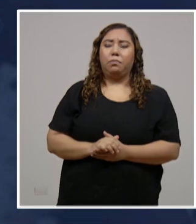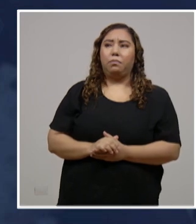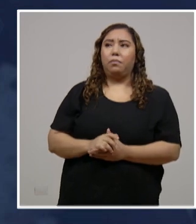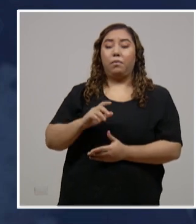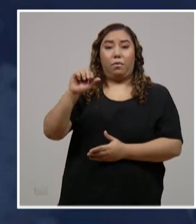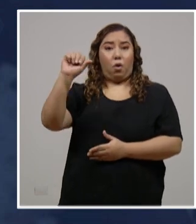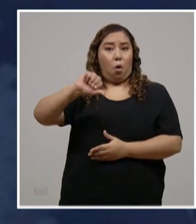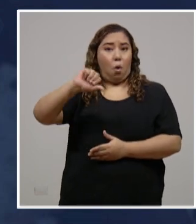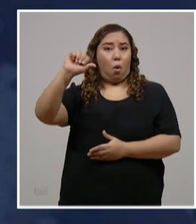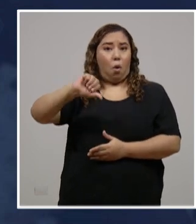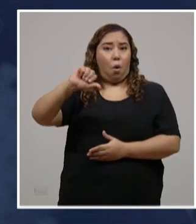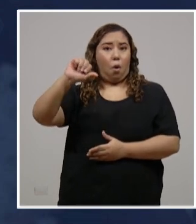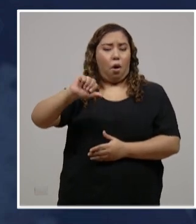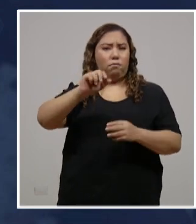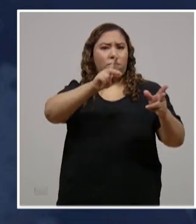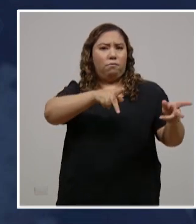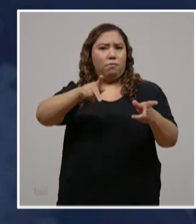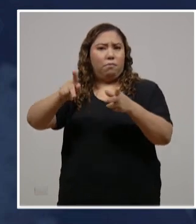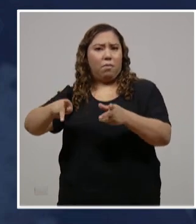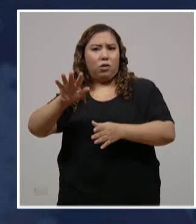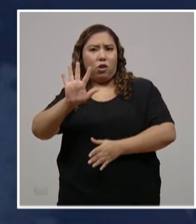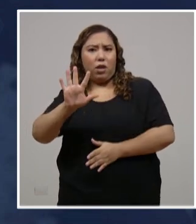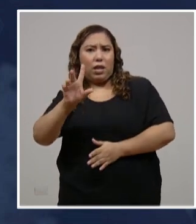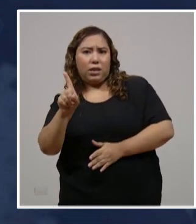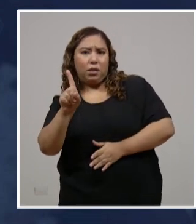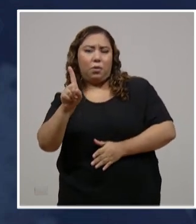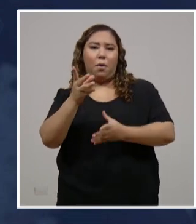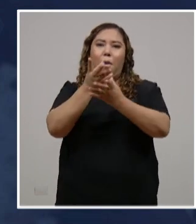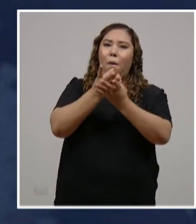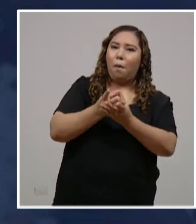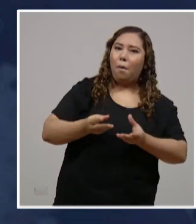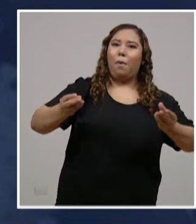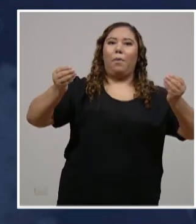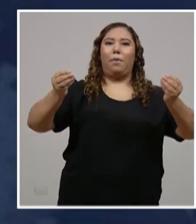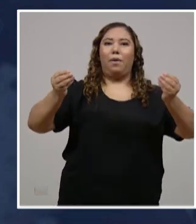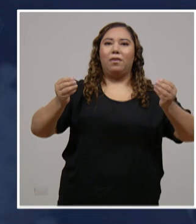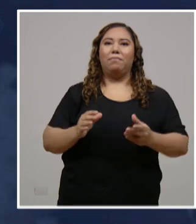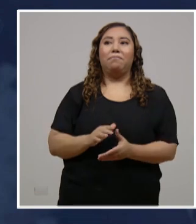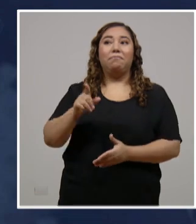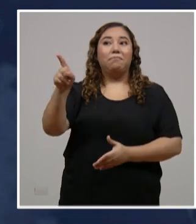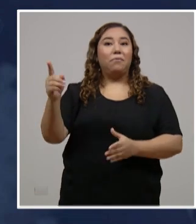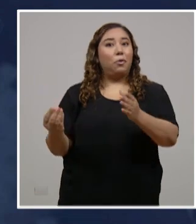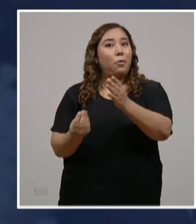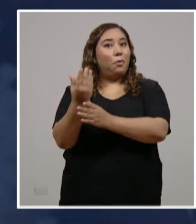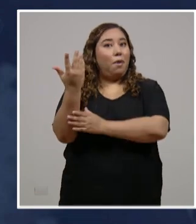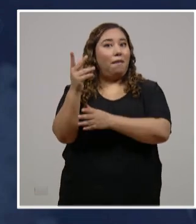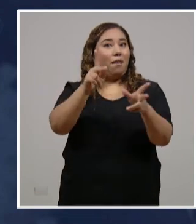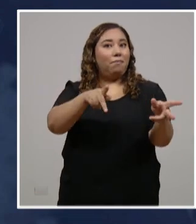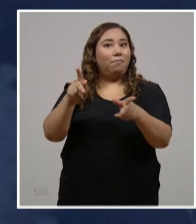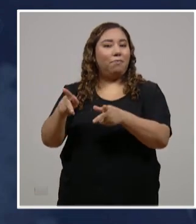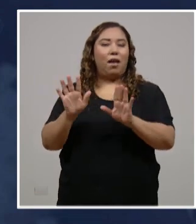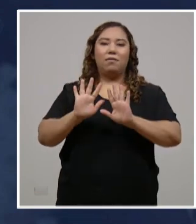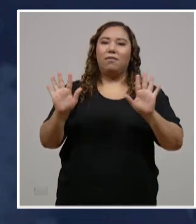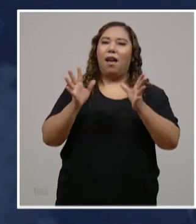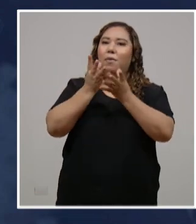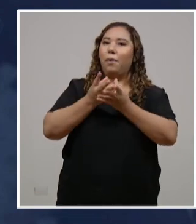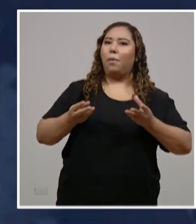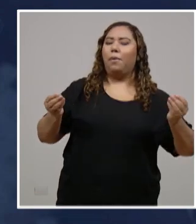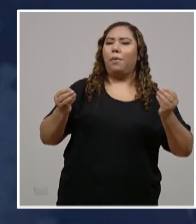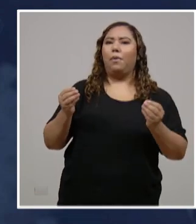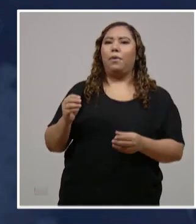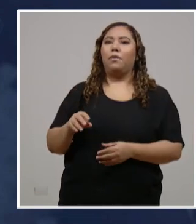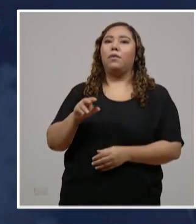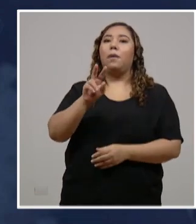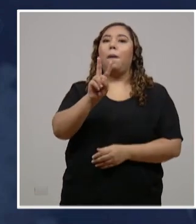que hoy 51 pacientes pudieron vencer al COVID-19. Son nuestros nuevos recuperados. Y estos se distribuyen